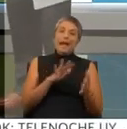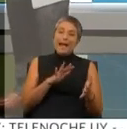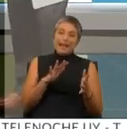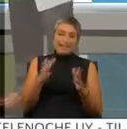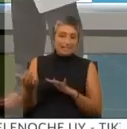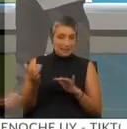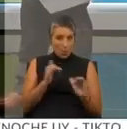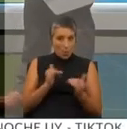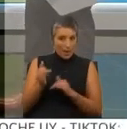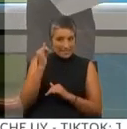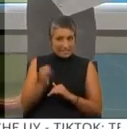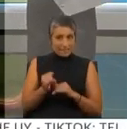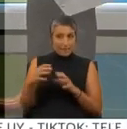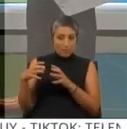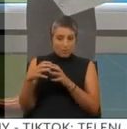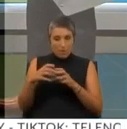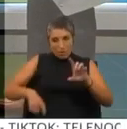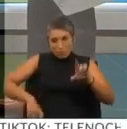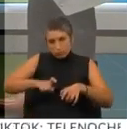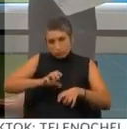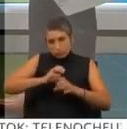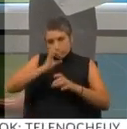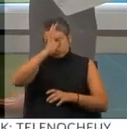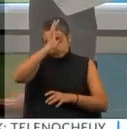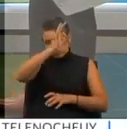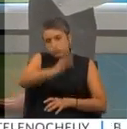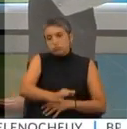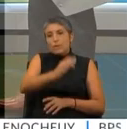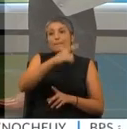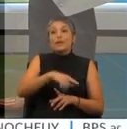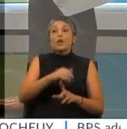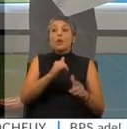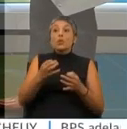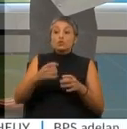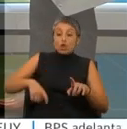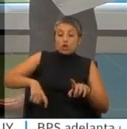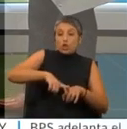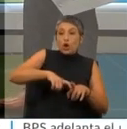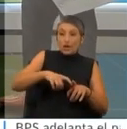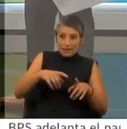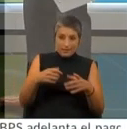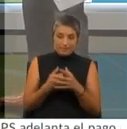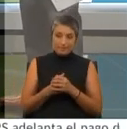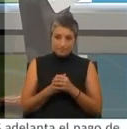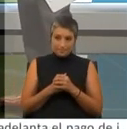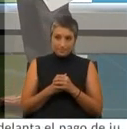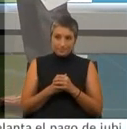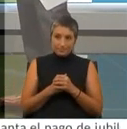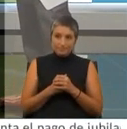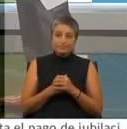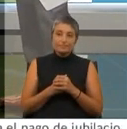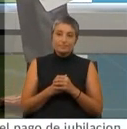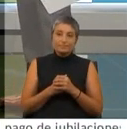Es parecida, es una pelota que va larga, que sale, y que el jugador se da el contacto y genera un impacto. Acá se cae,